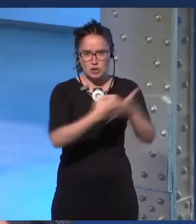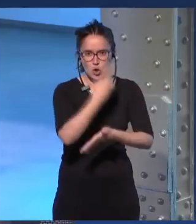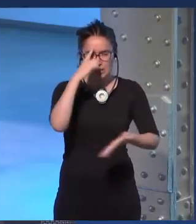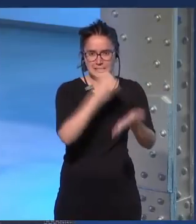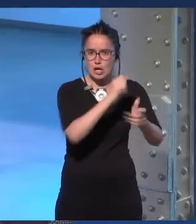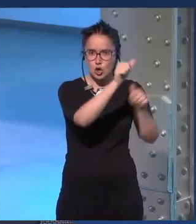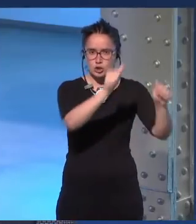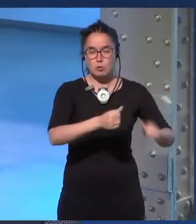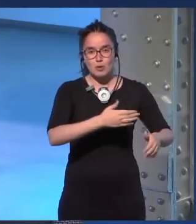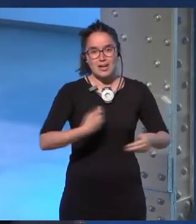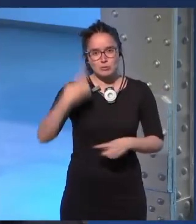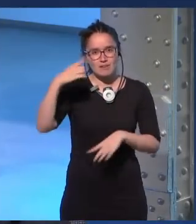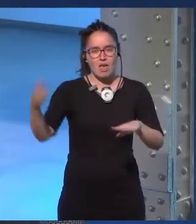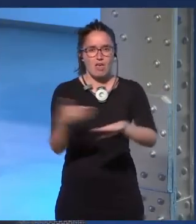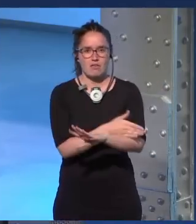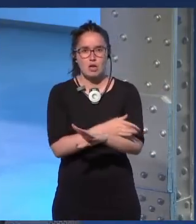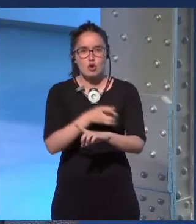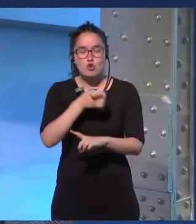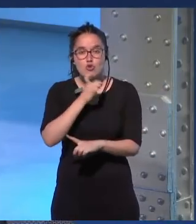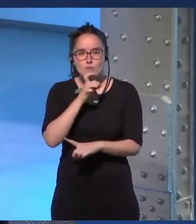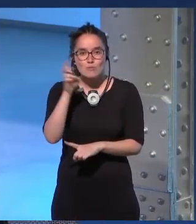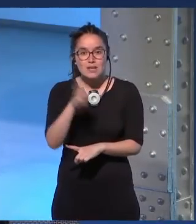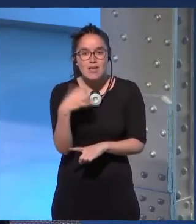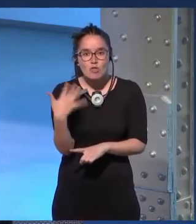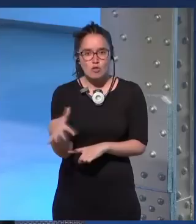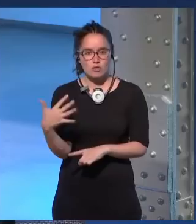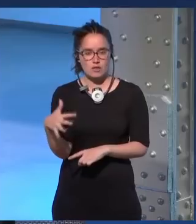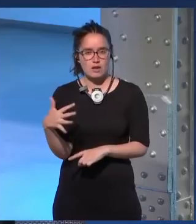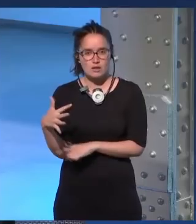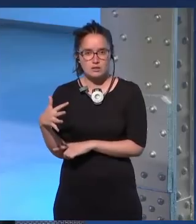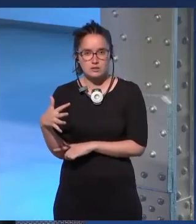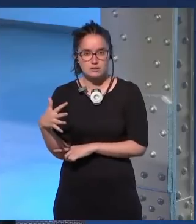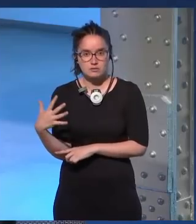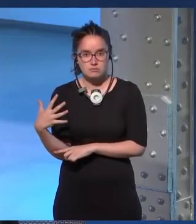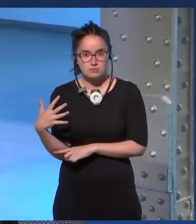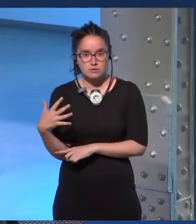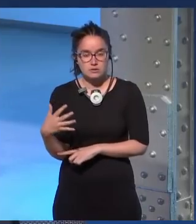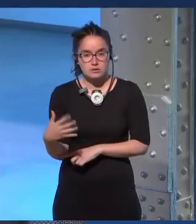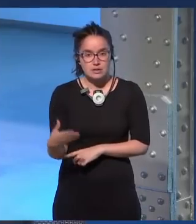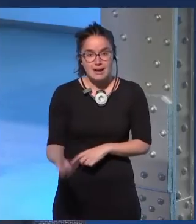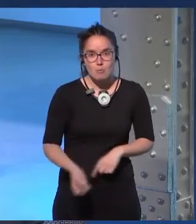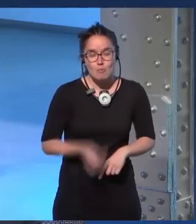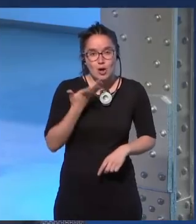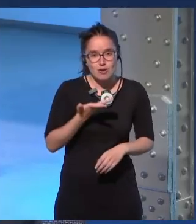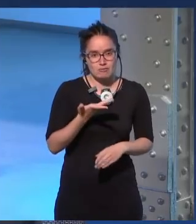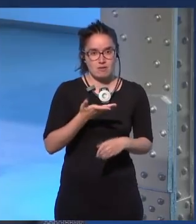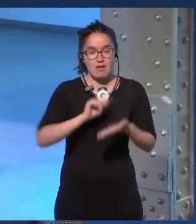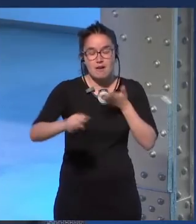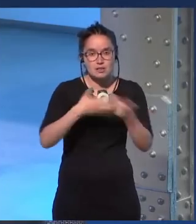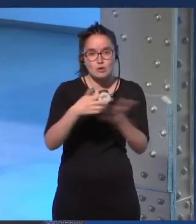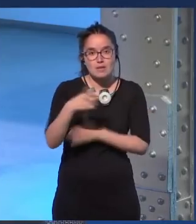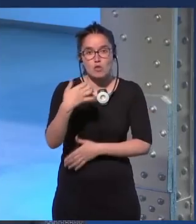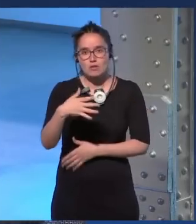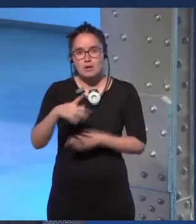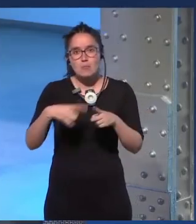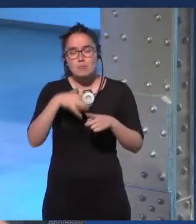estereotipos, pero queremos saber, antes de nada, de dónde viene la niña Cameron que quiere escribir y por